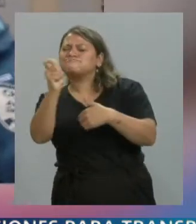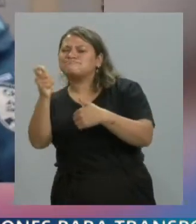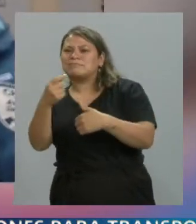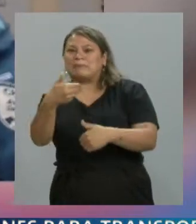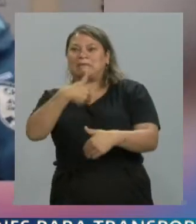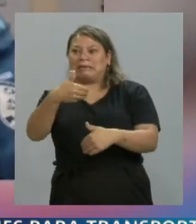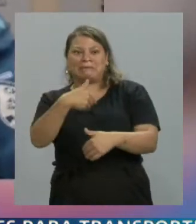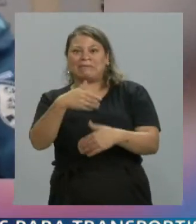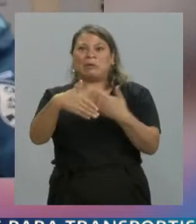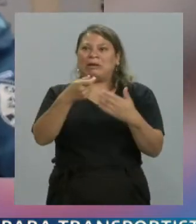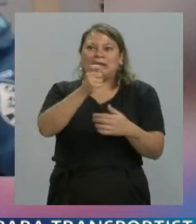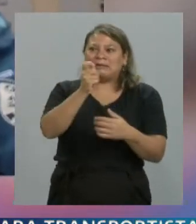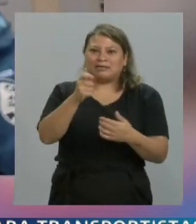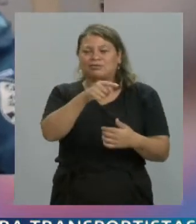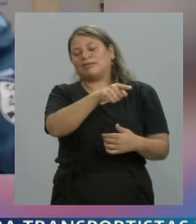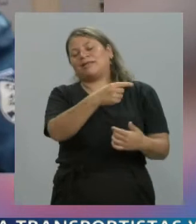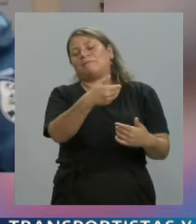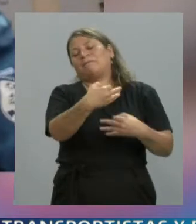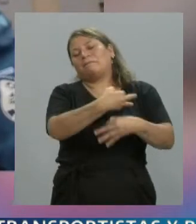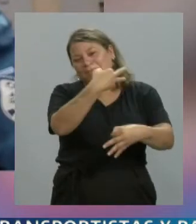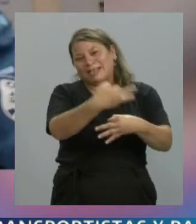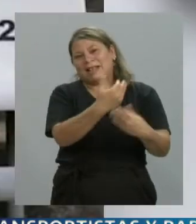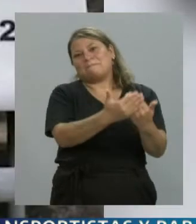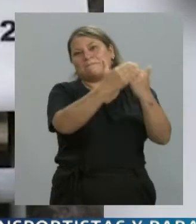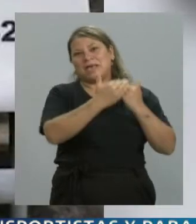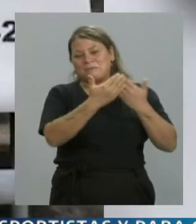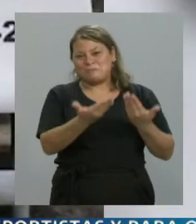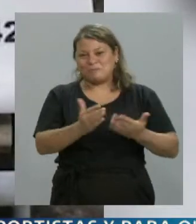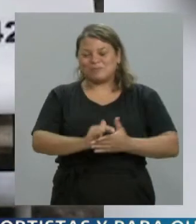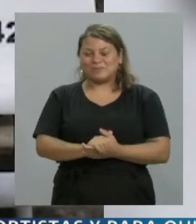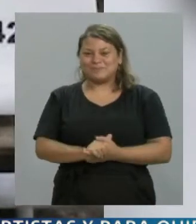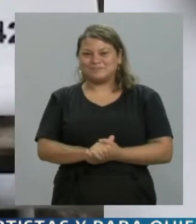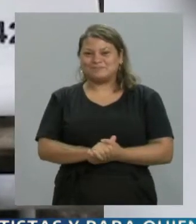pidiendo tal. Entonces él era mi apoyo en eso.